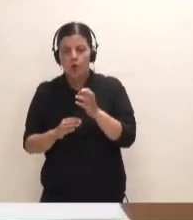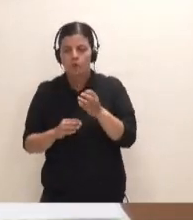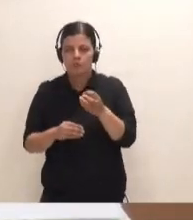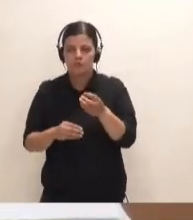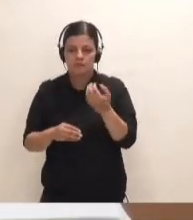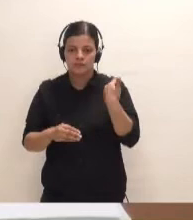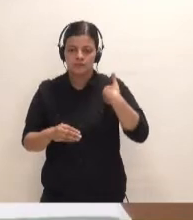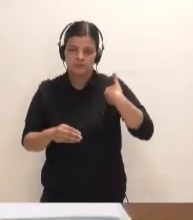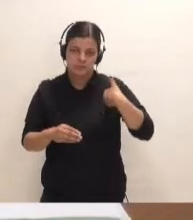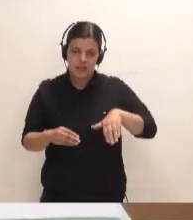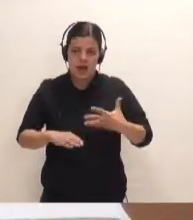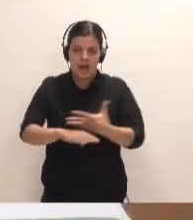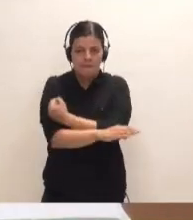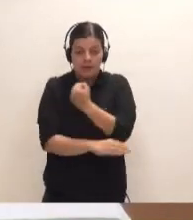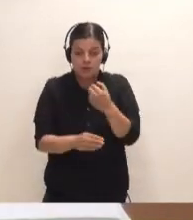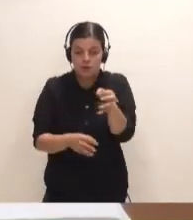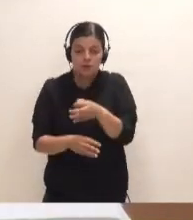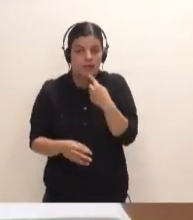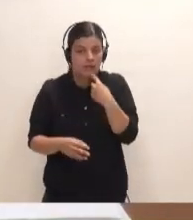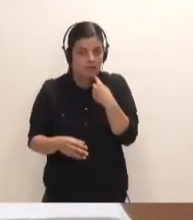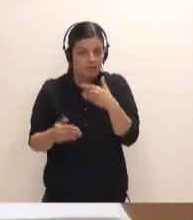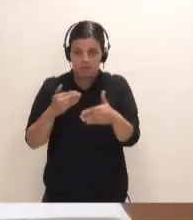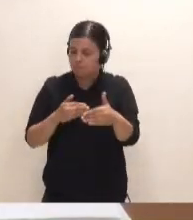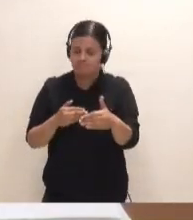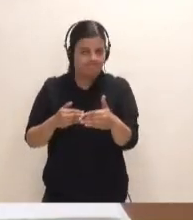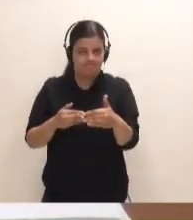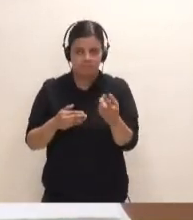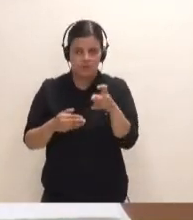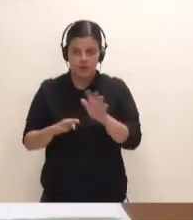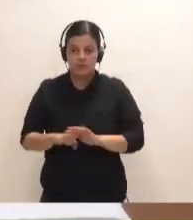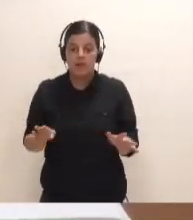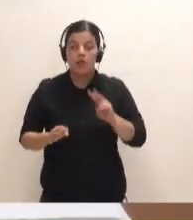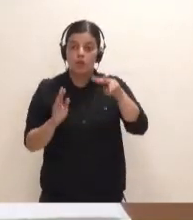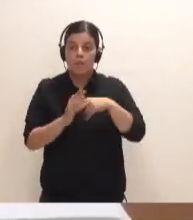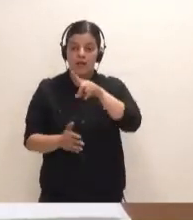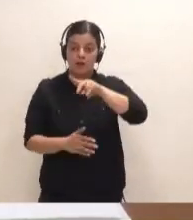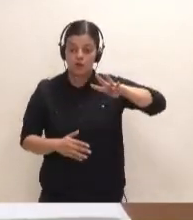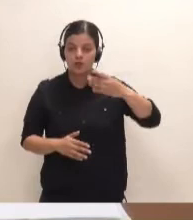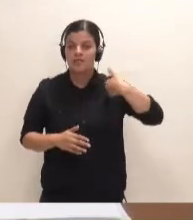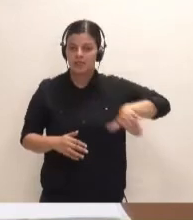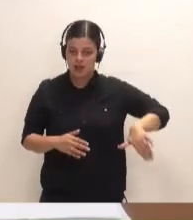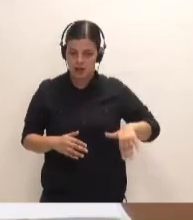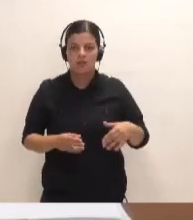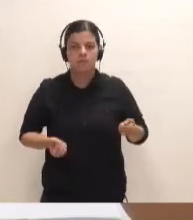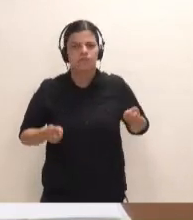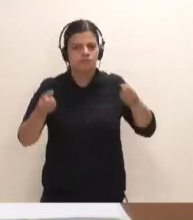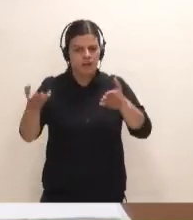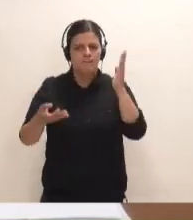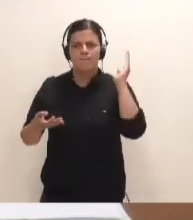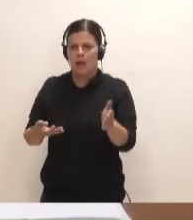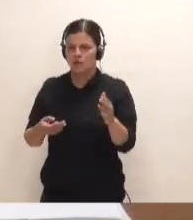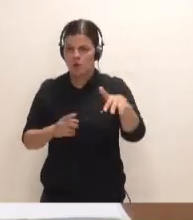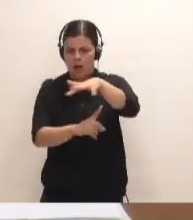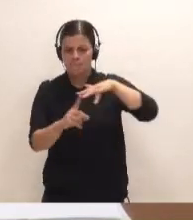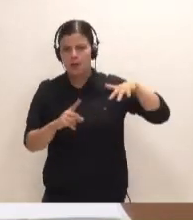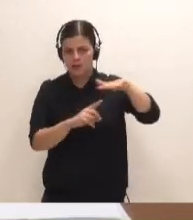determinaría el cabildo insular. Posteriormente, en el año 2014, se aprueba la declaración de impacto ambiental